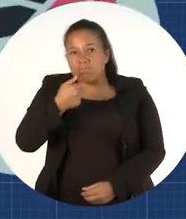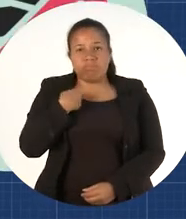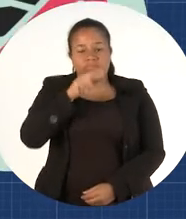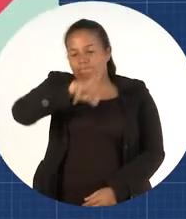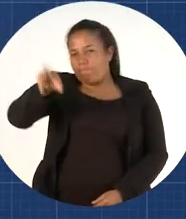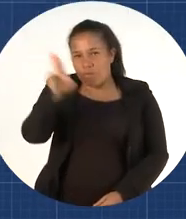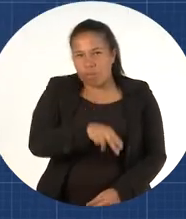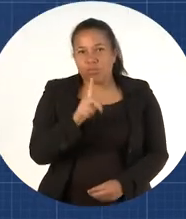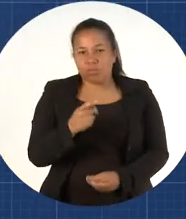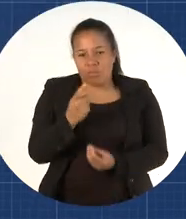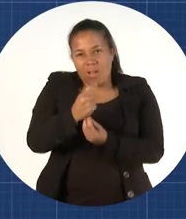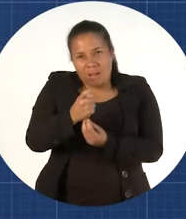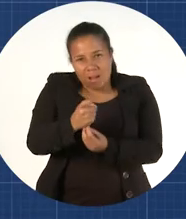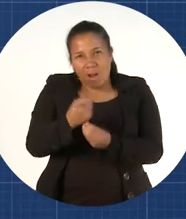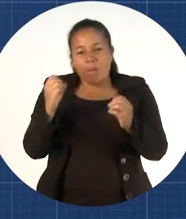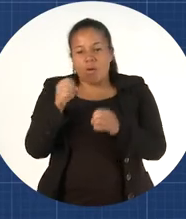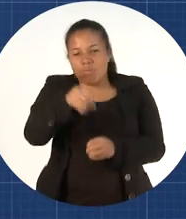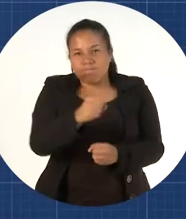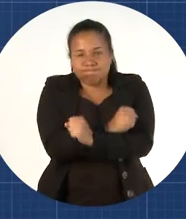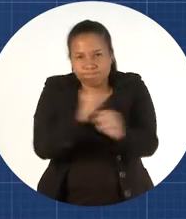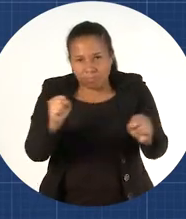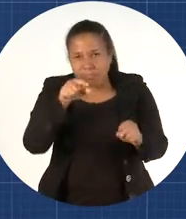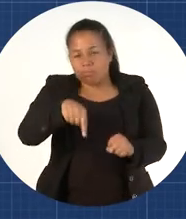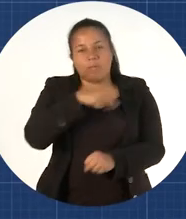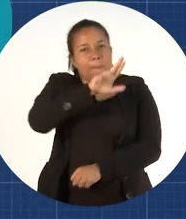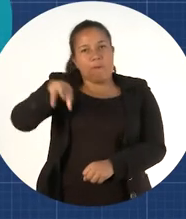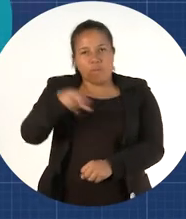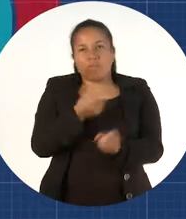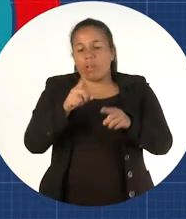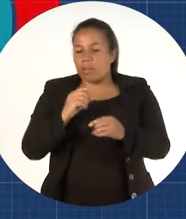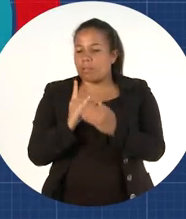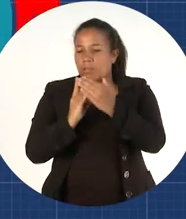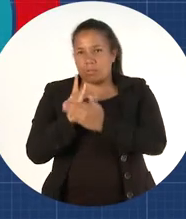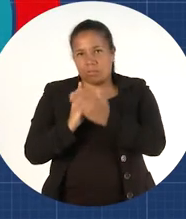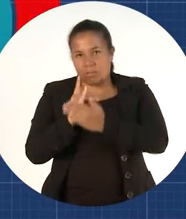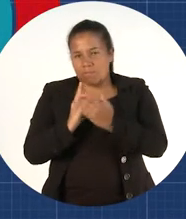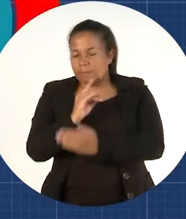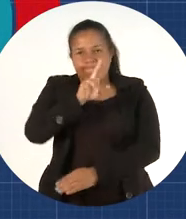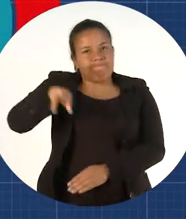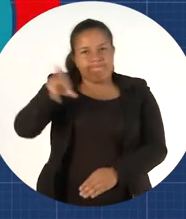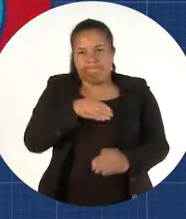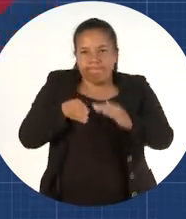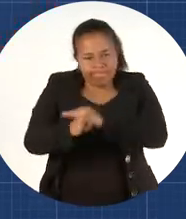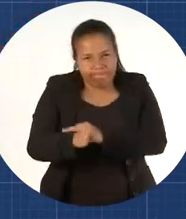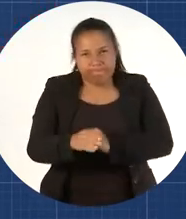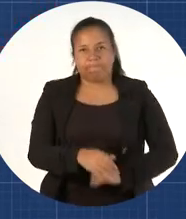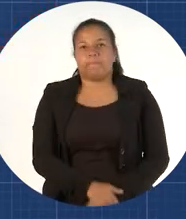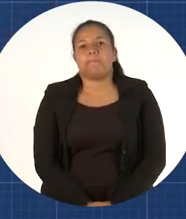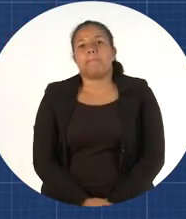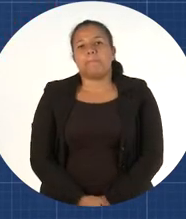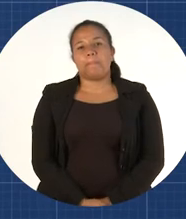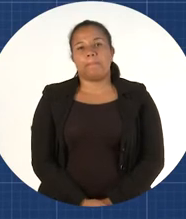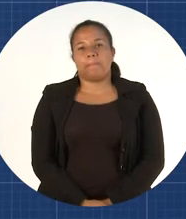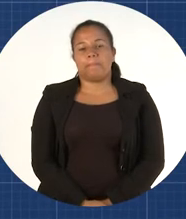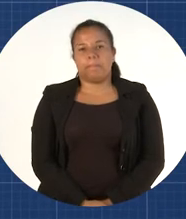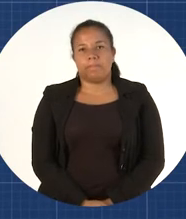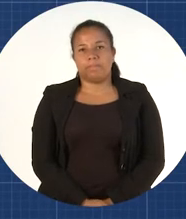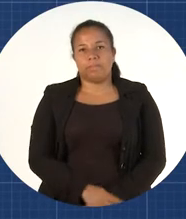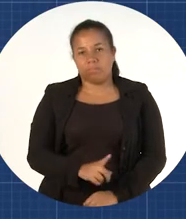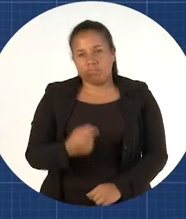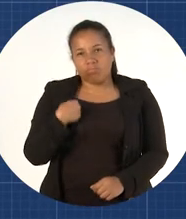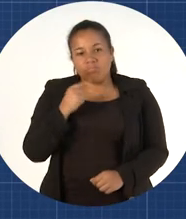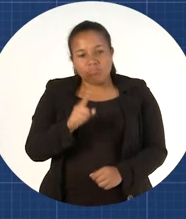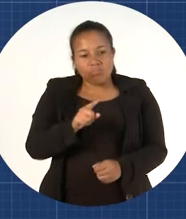el porte de armas y explosivos así como el ingreso de mascotas por la